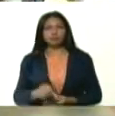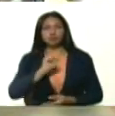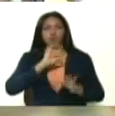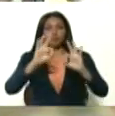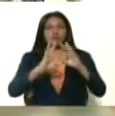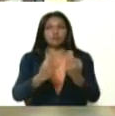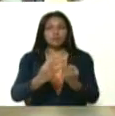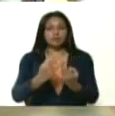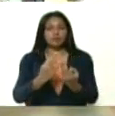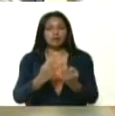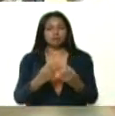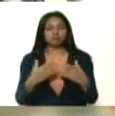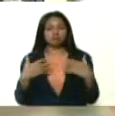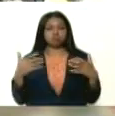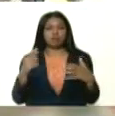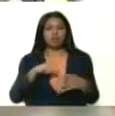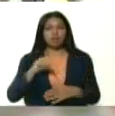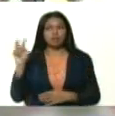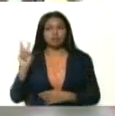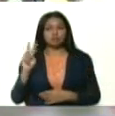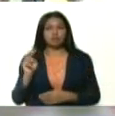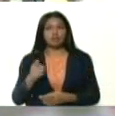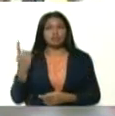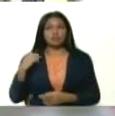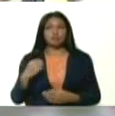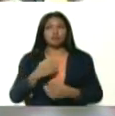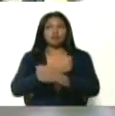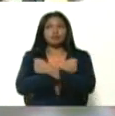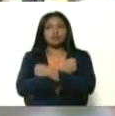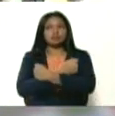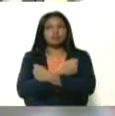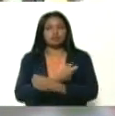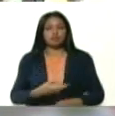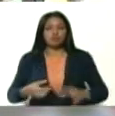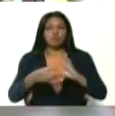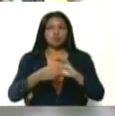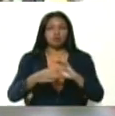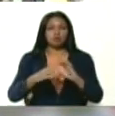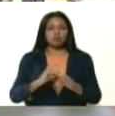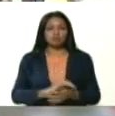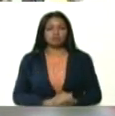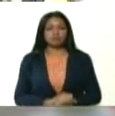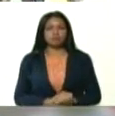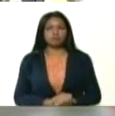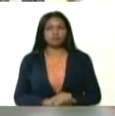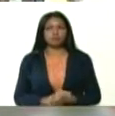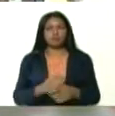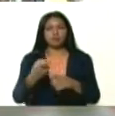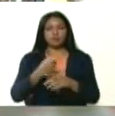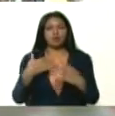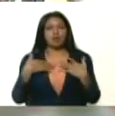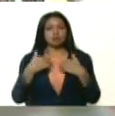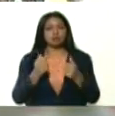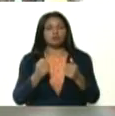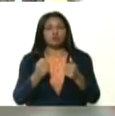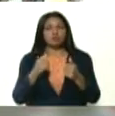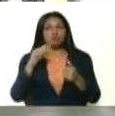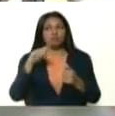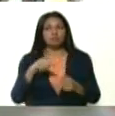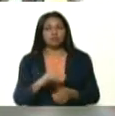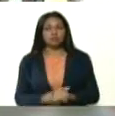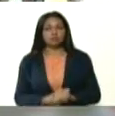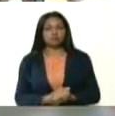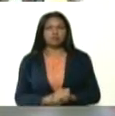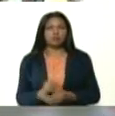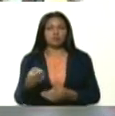familia, en Venezuela, tenemos que abrazarnos, unirnos, para buscar la salud, para